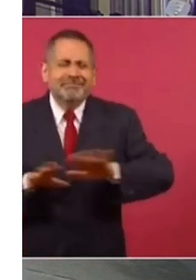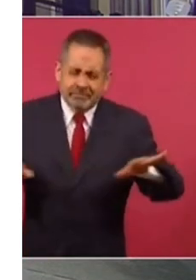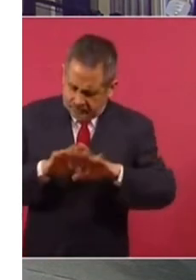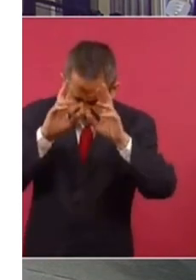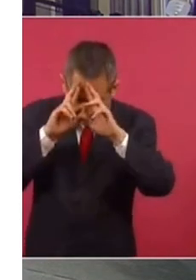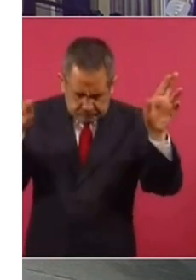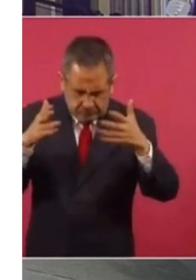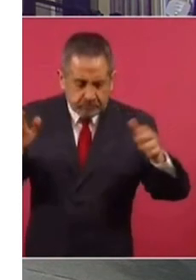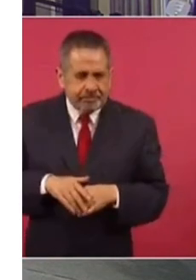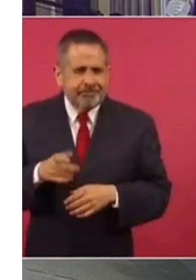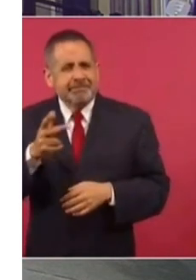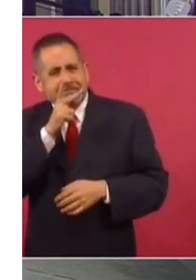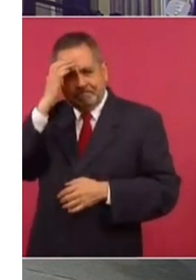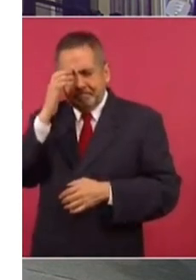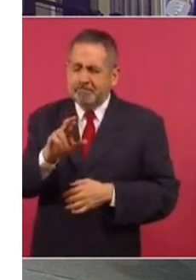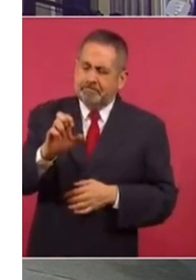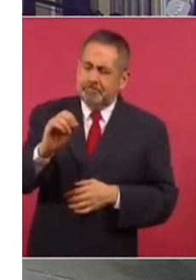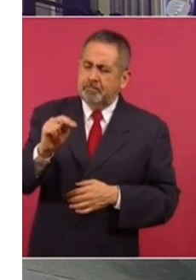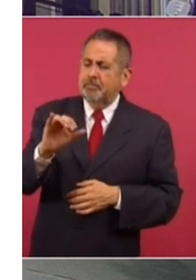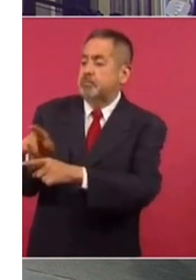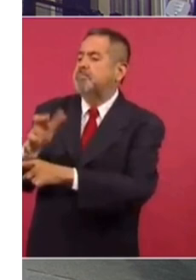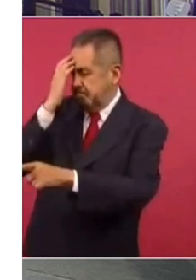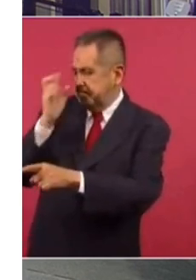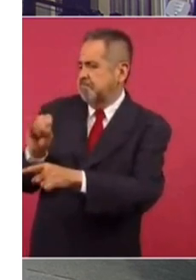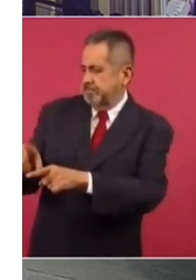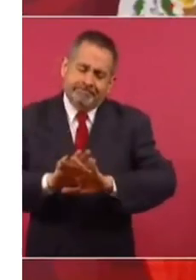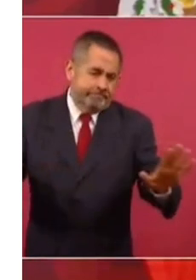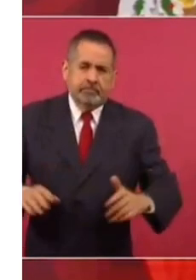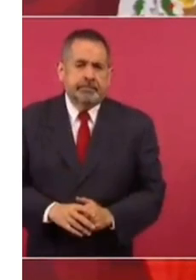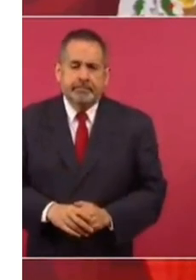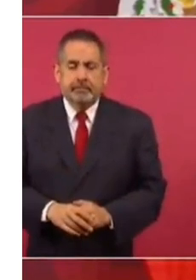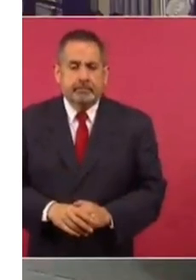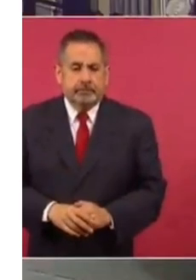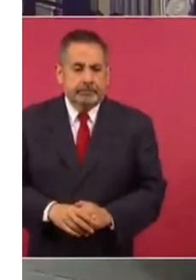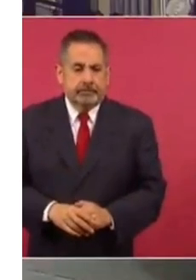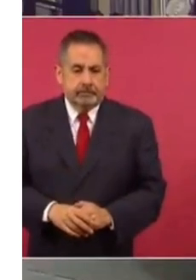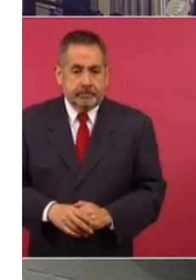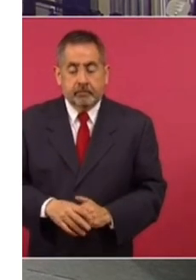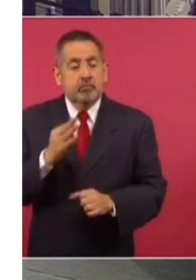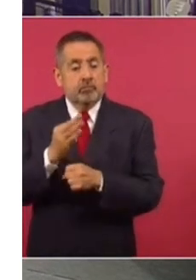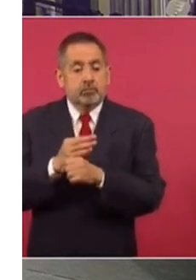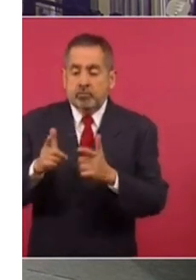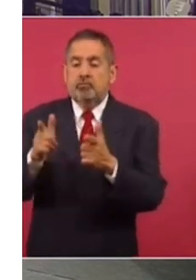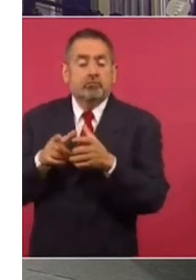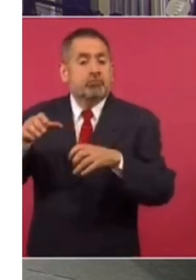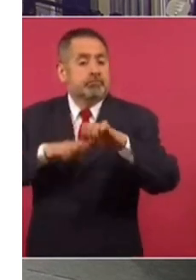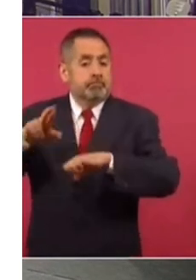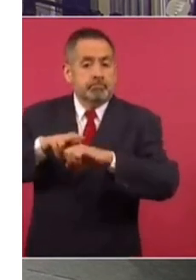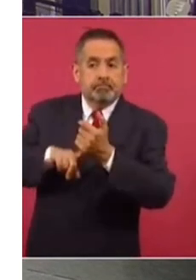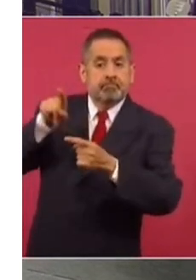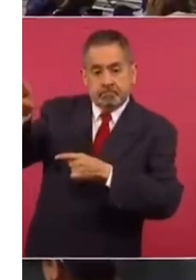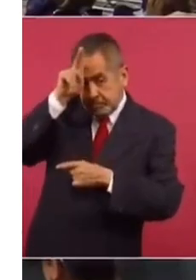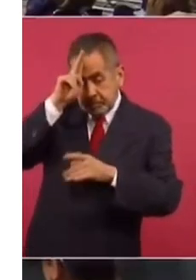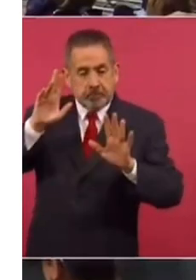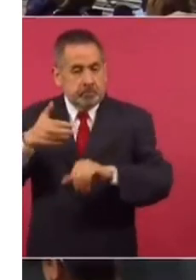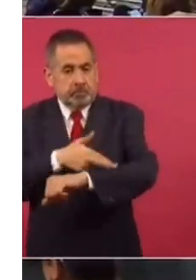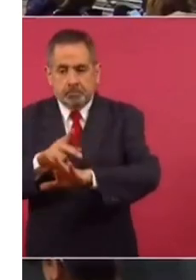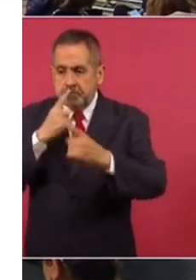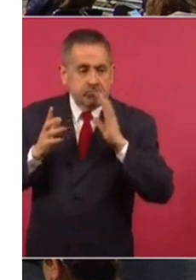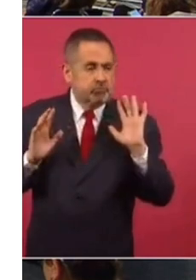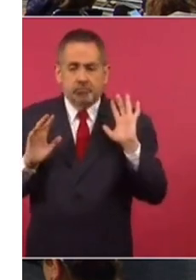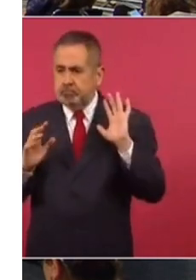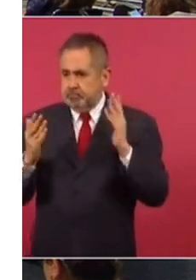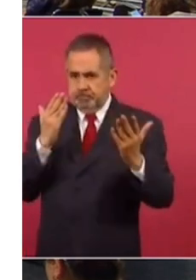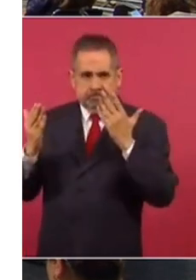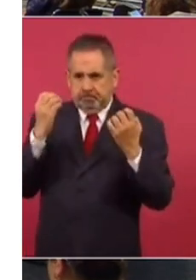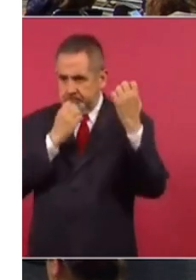lo de reconocimiento a ningún gobierno extranjero. Entonces, lo que está haciendo nuestra diplomacia es analizar